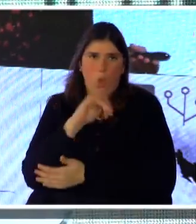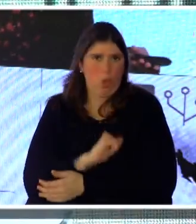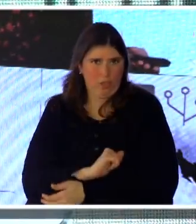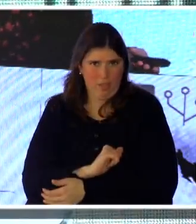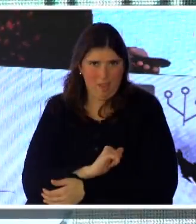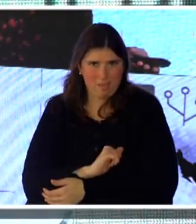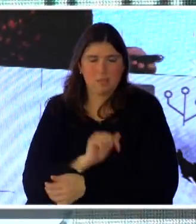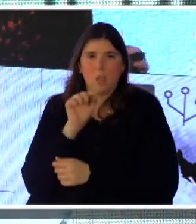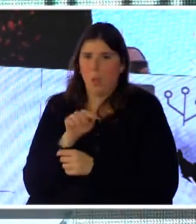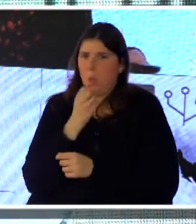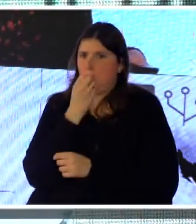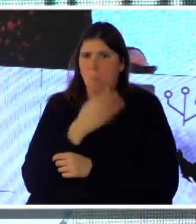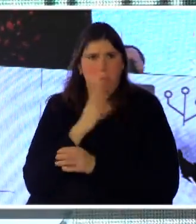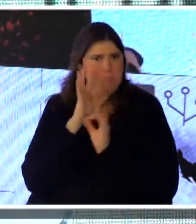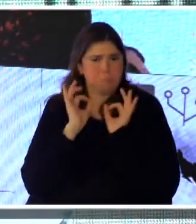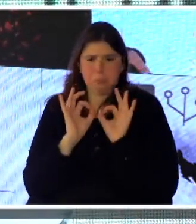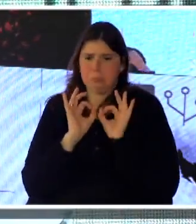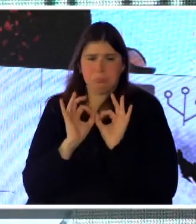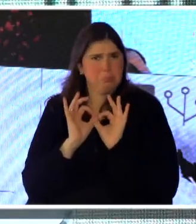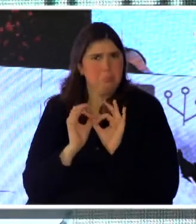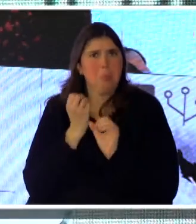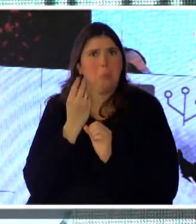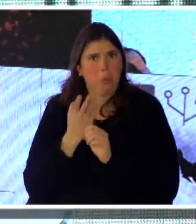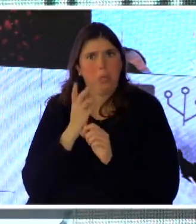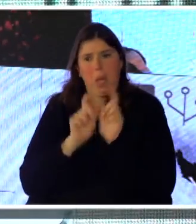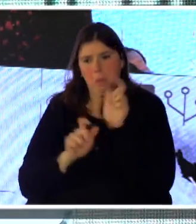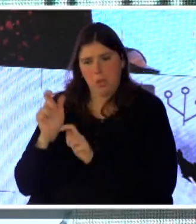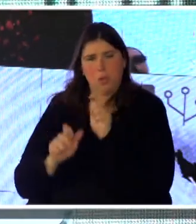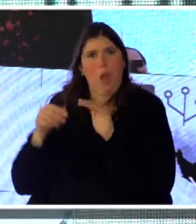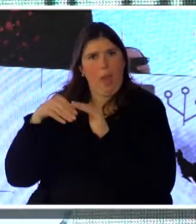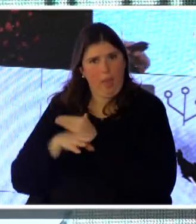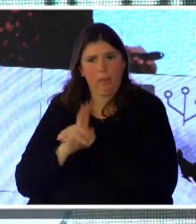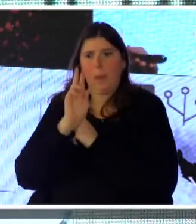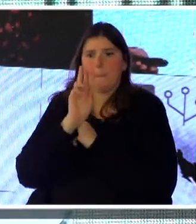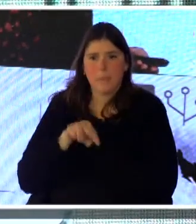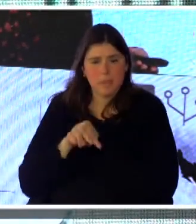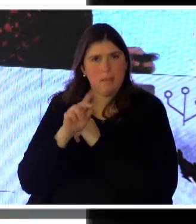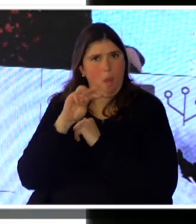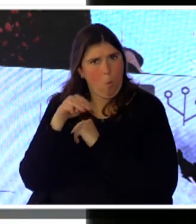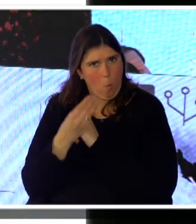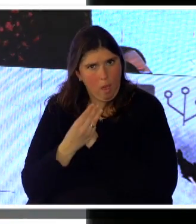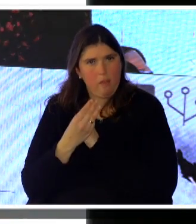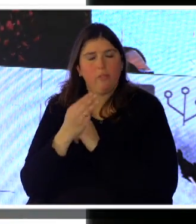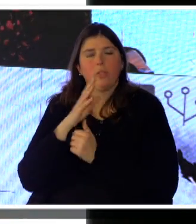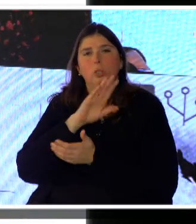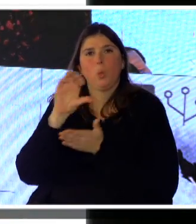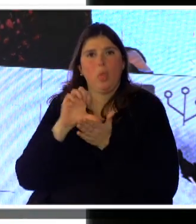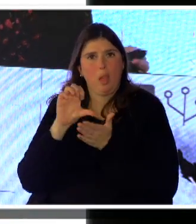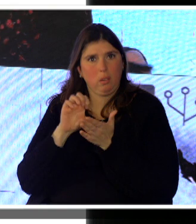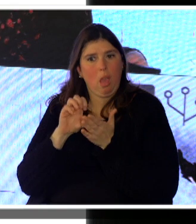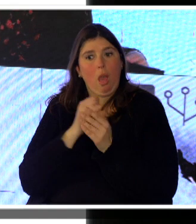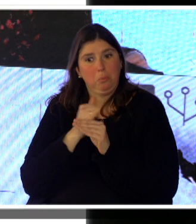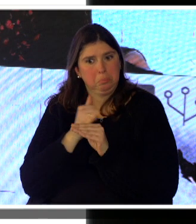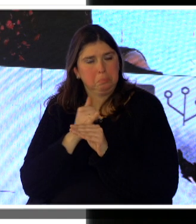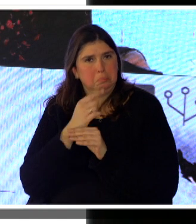bienvenidos estos picos porque indican que el portal se está accediendo, que la ciudadanía está interesada en lo que está haciendo la institución y